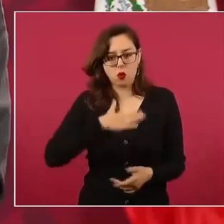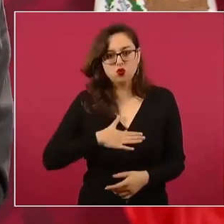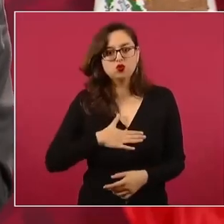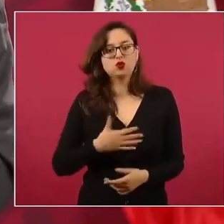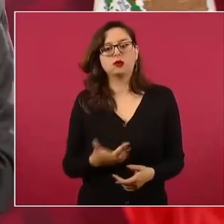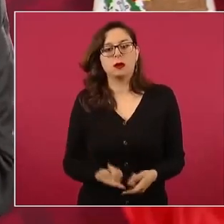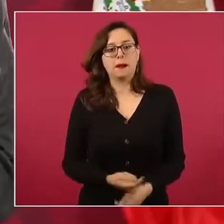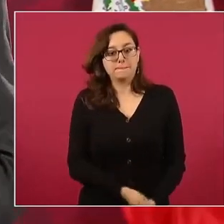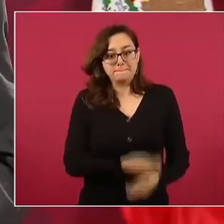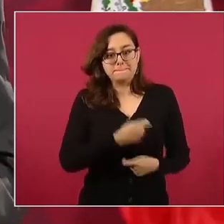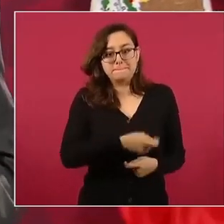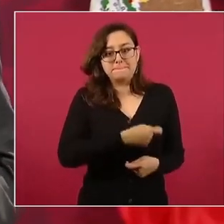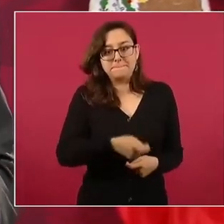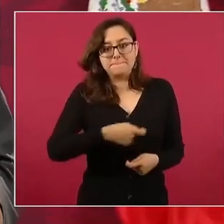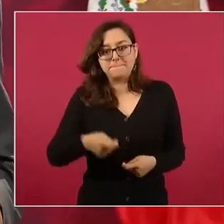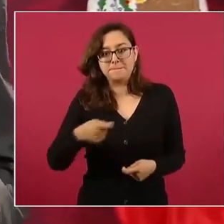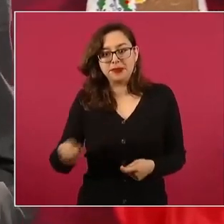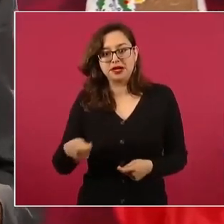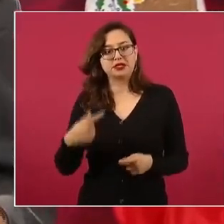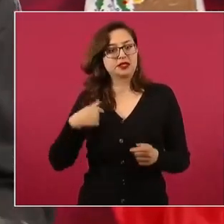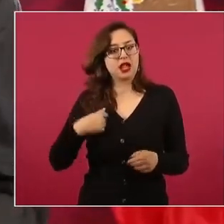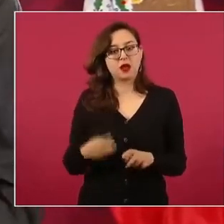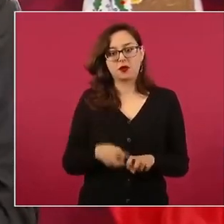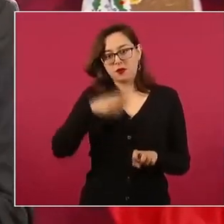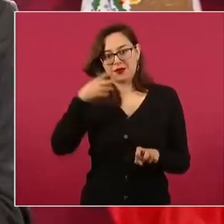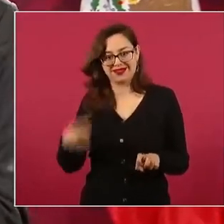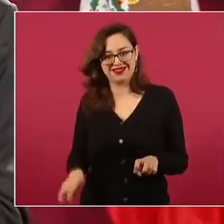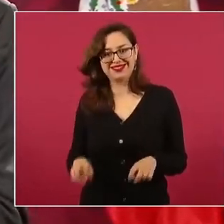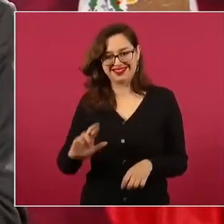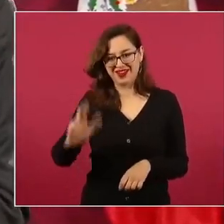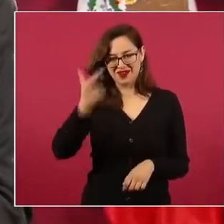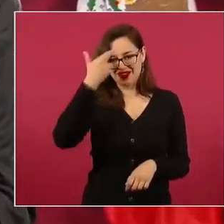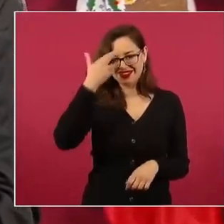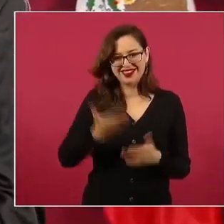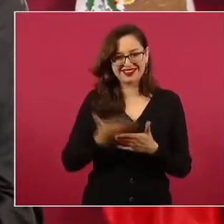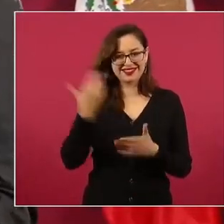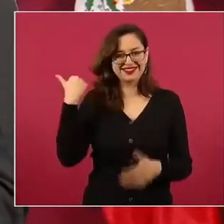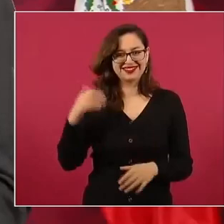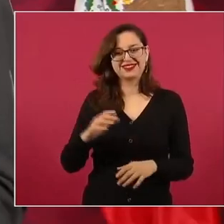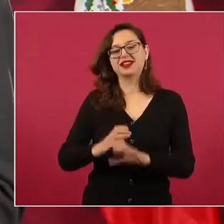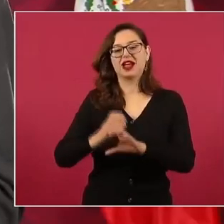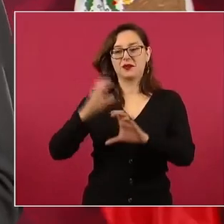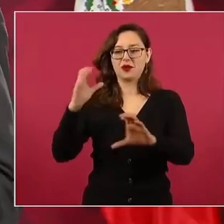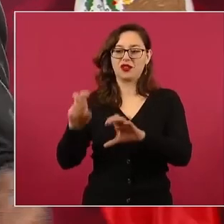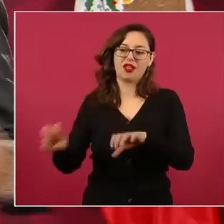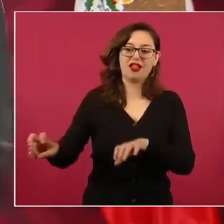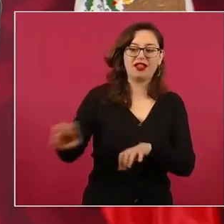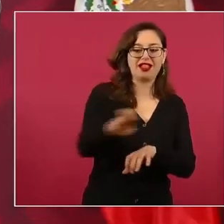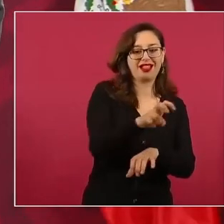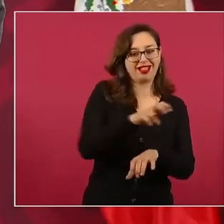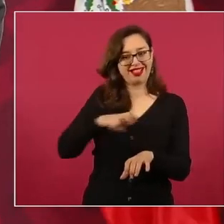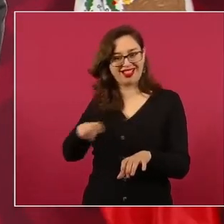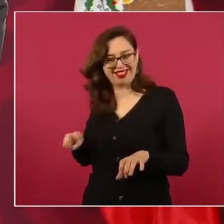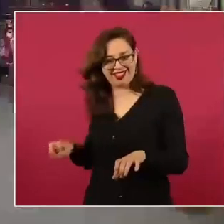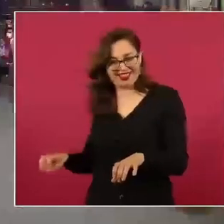y me bajaba por la puerta de atrás, ¿se acuerdan de los camiones que tenían? Y de nuevo. Y Otro,